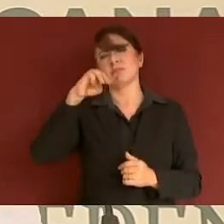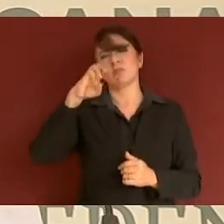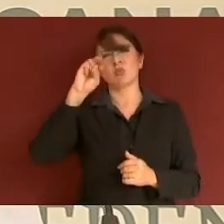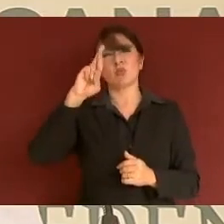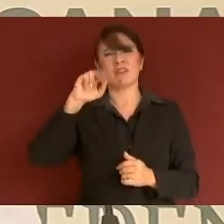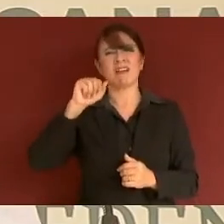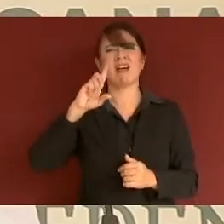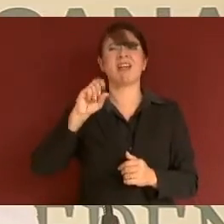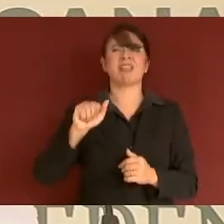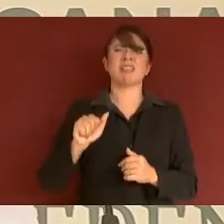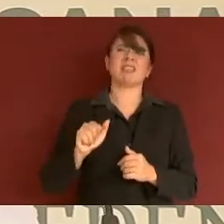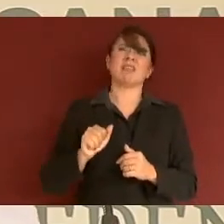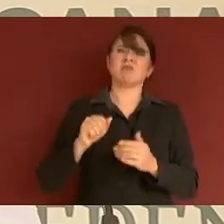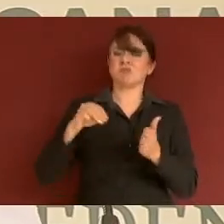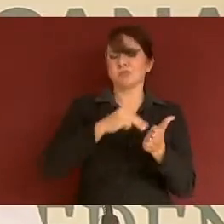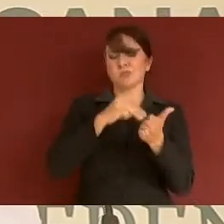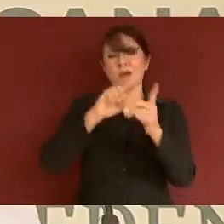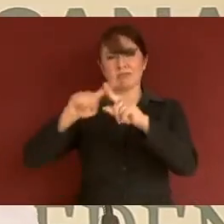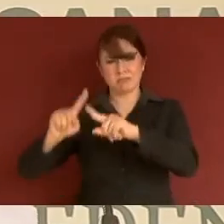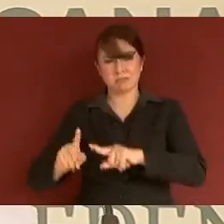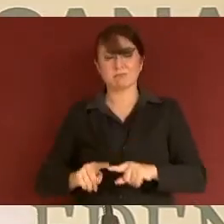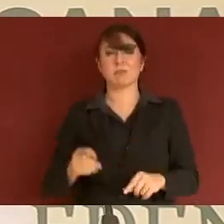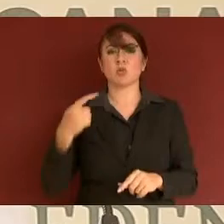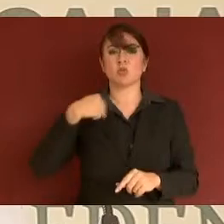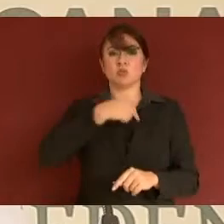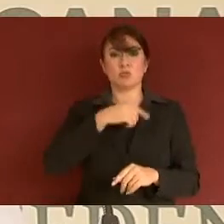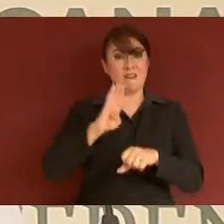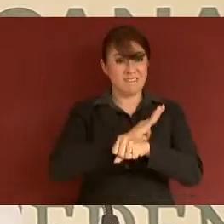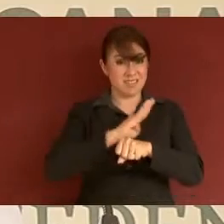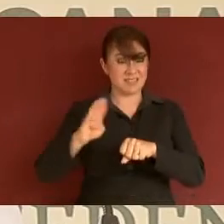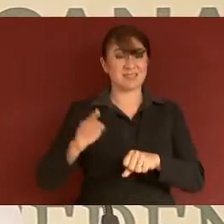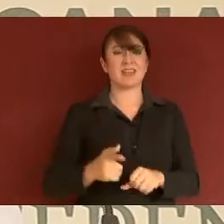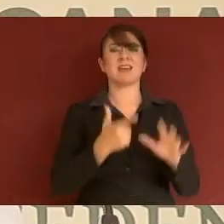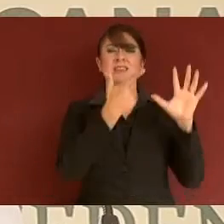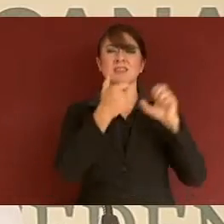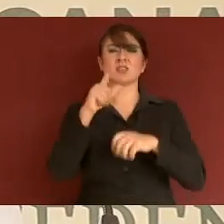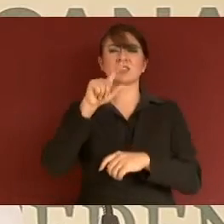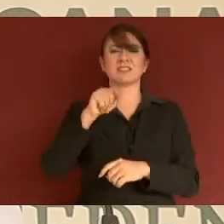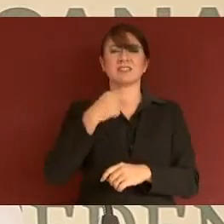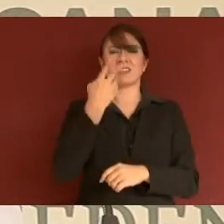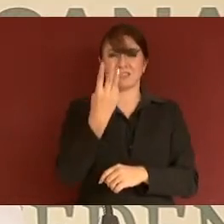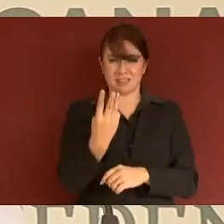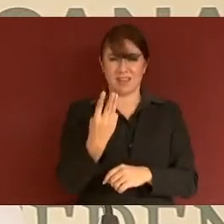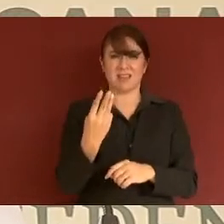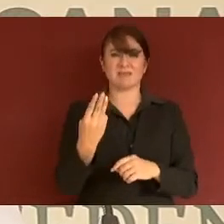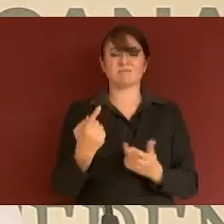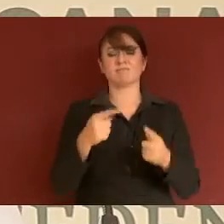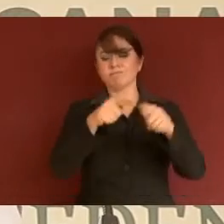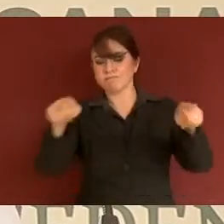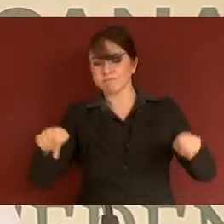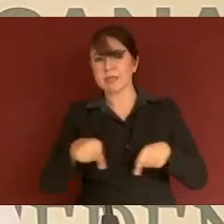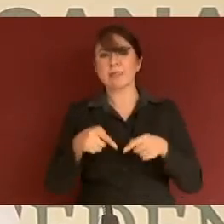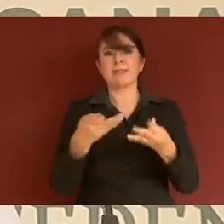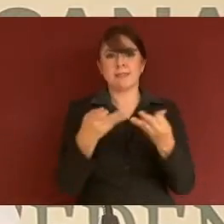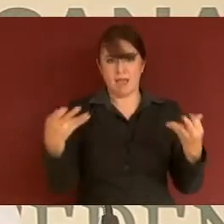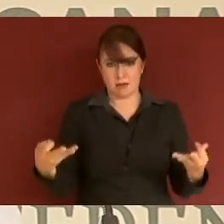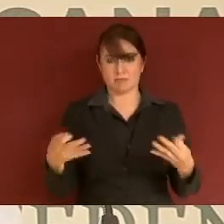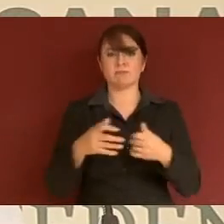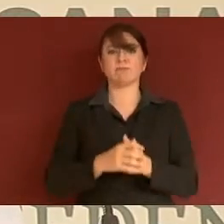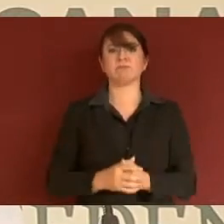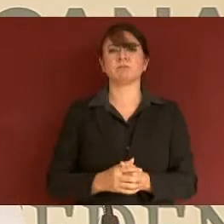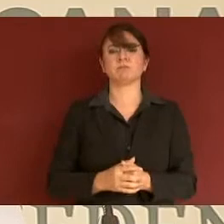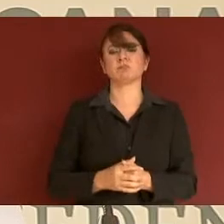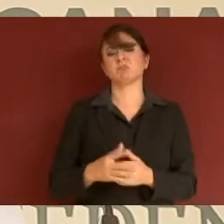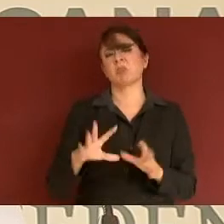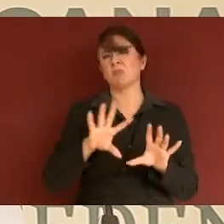riesgo por desbordamiento y estamos beneficiando 773 hectáreas. En total, para la infraestructura